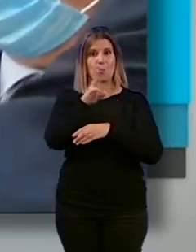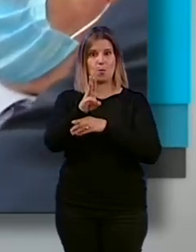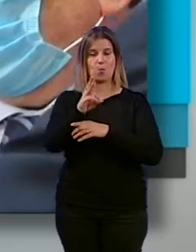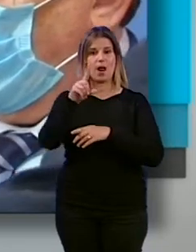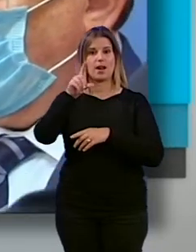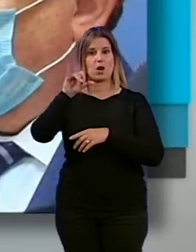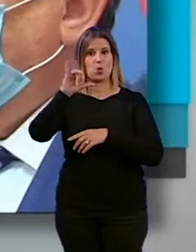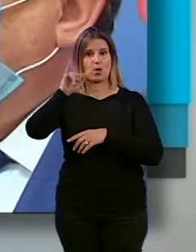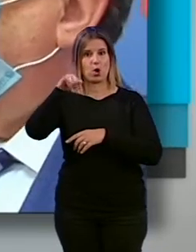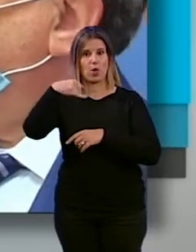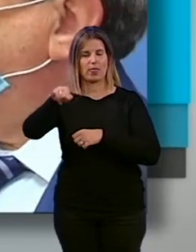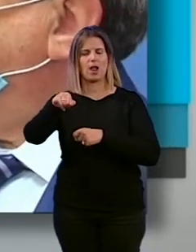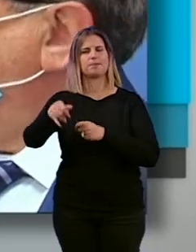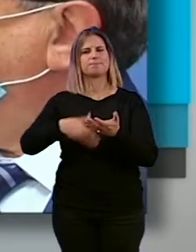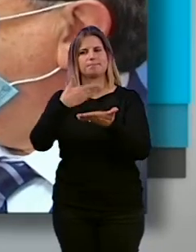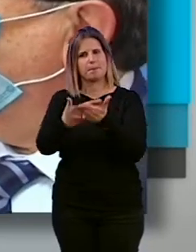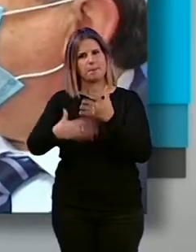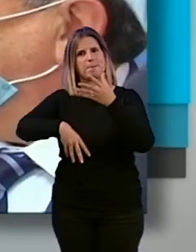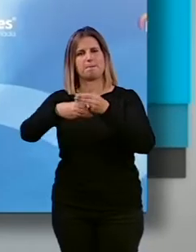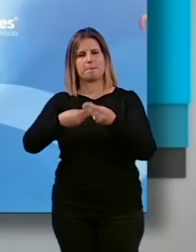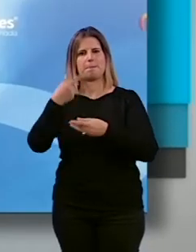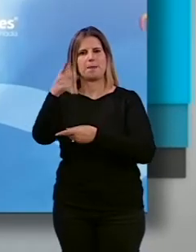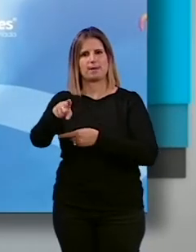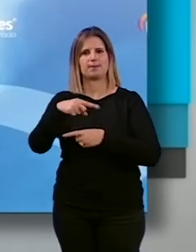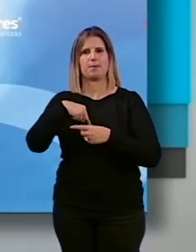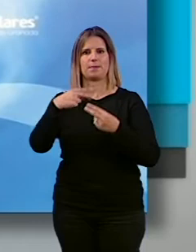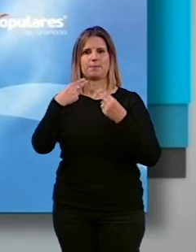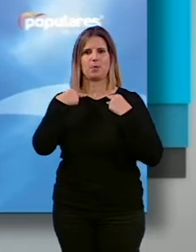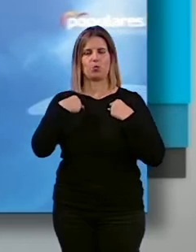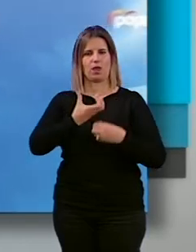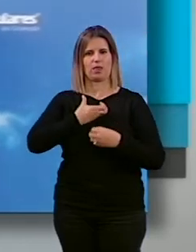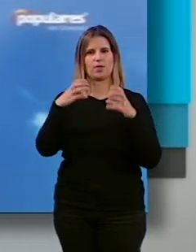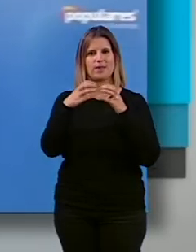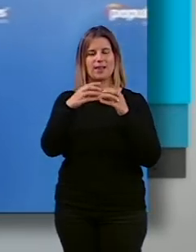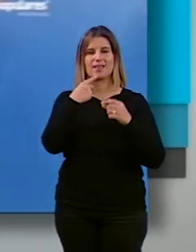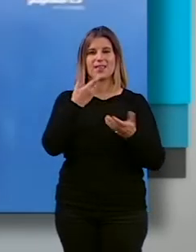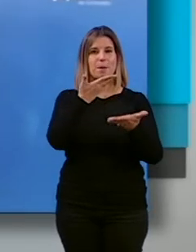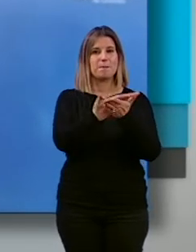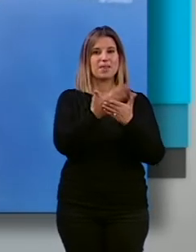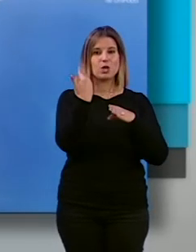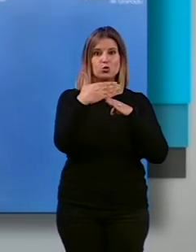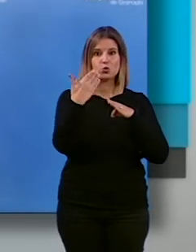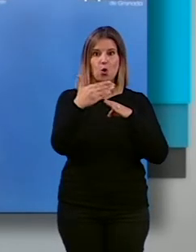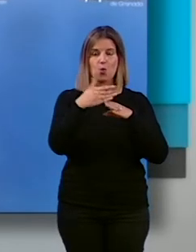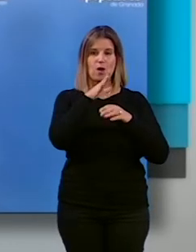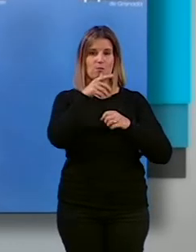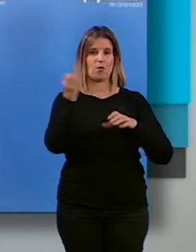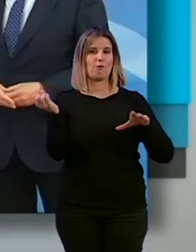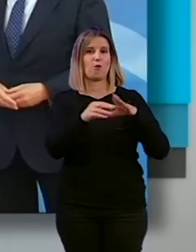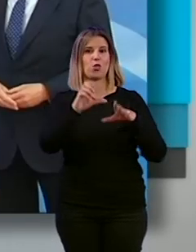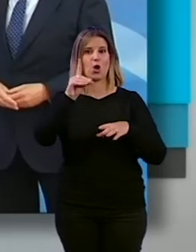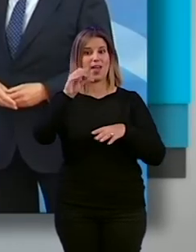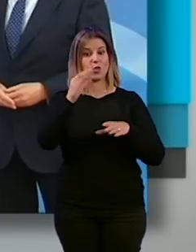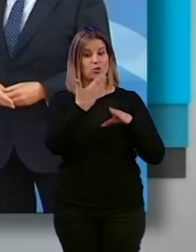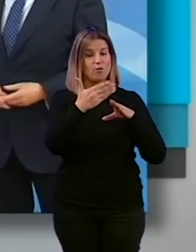Luis González, se ha sumado a la petición de los populares en la Diputación de Granada que piden que los remanentes de las actuaciones realizadas a través de los fondos EDUCI